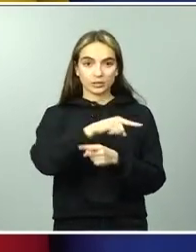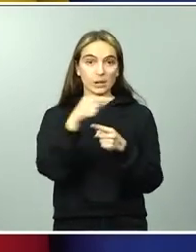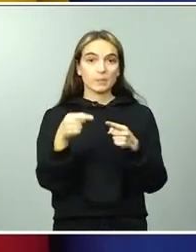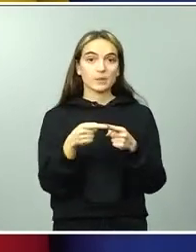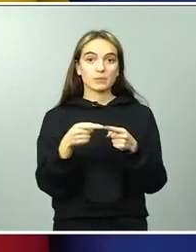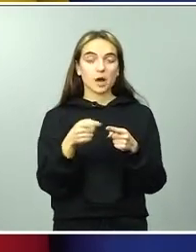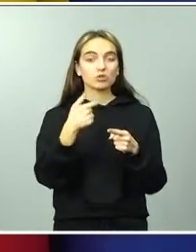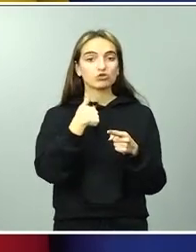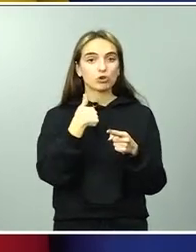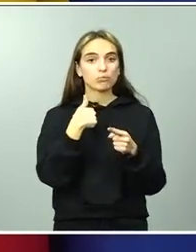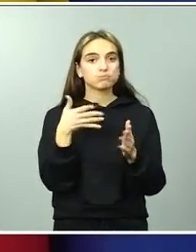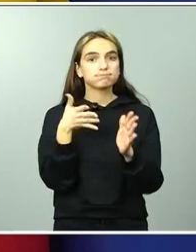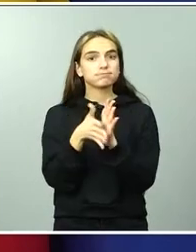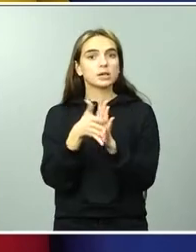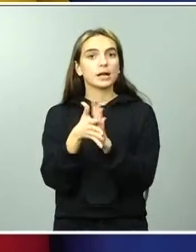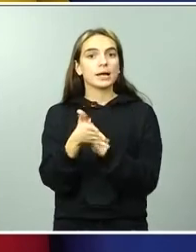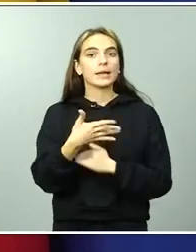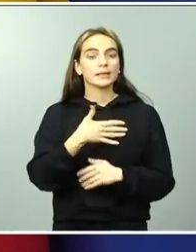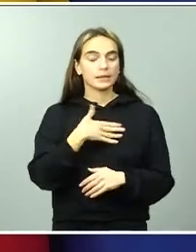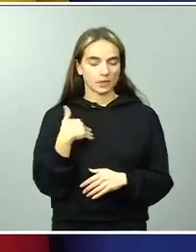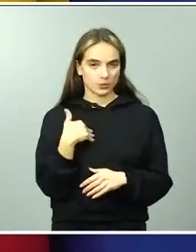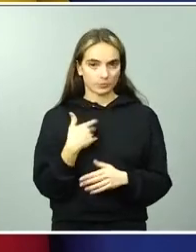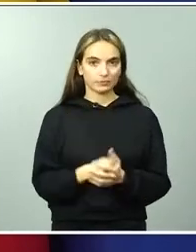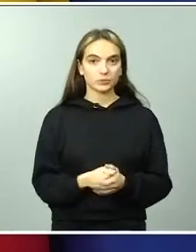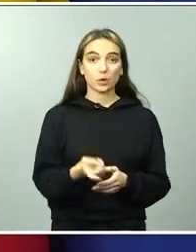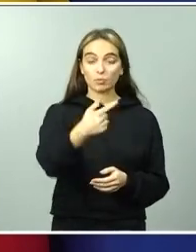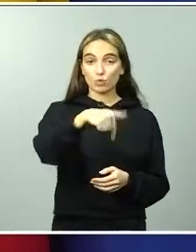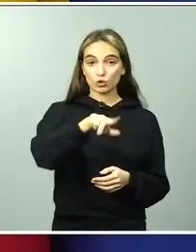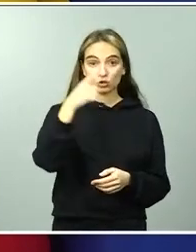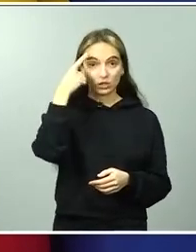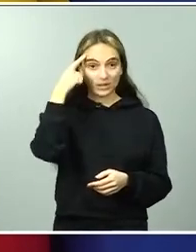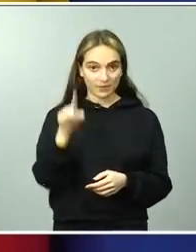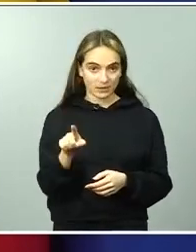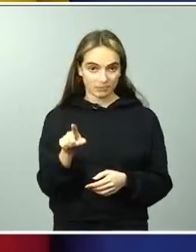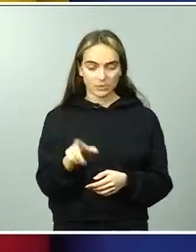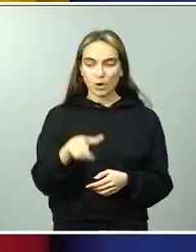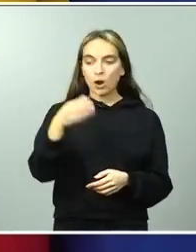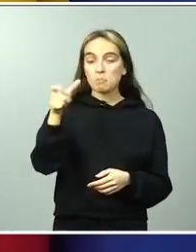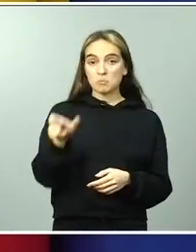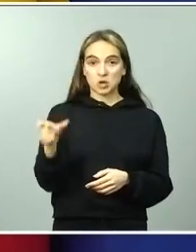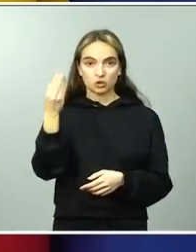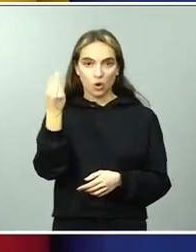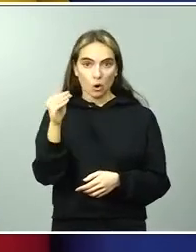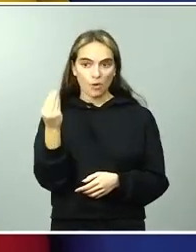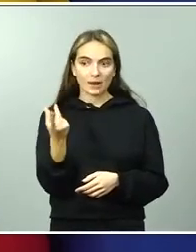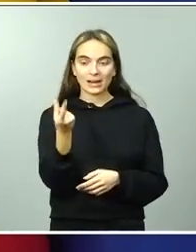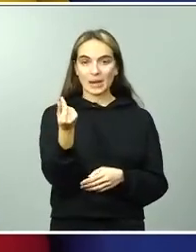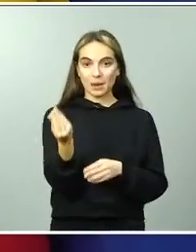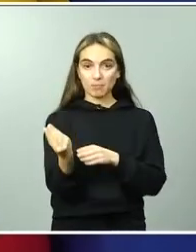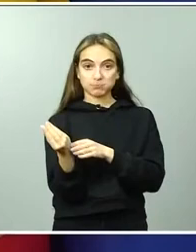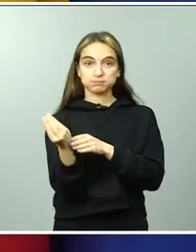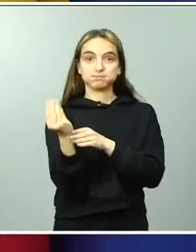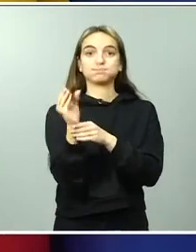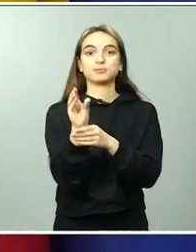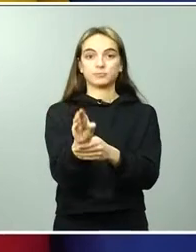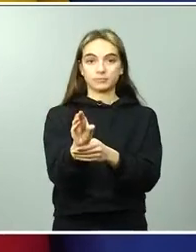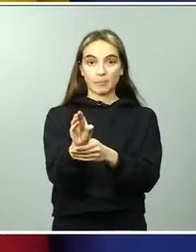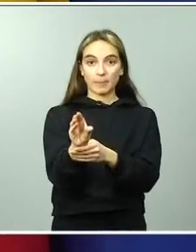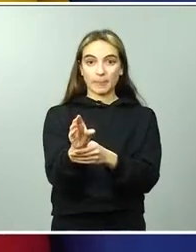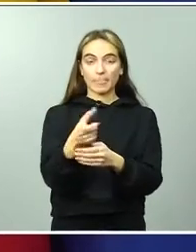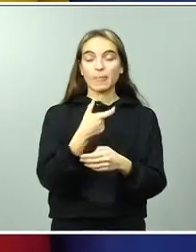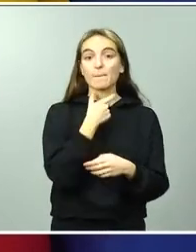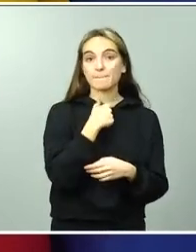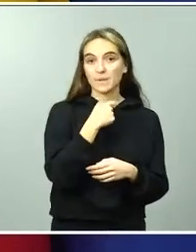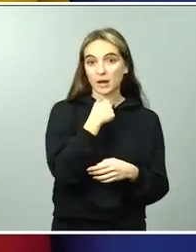trasladar, saben ustedes que cuando un joven recibe una beca, esa beca se conforma por distintos complementos.